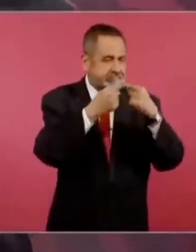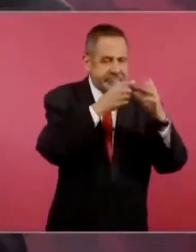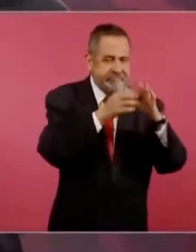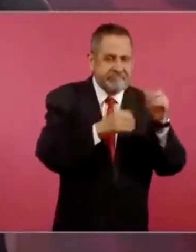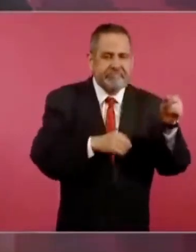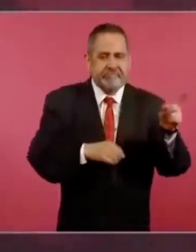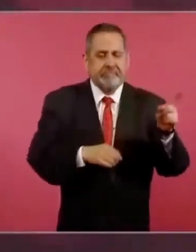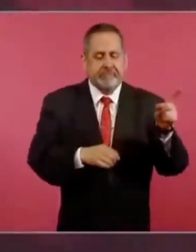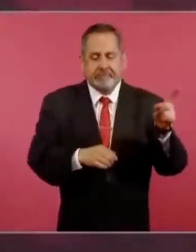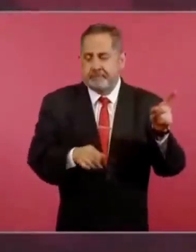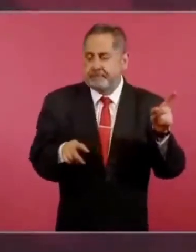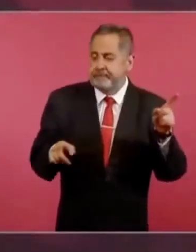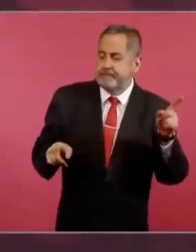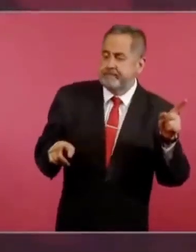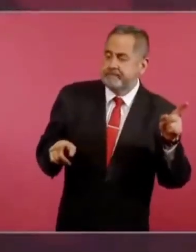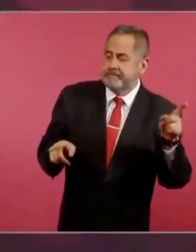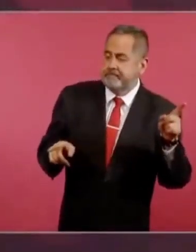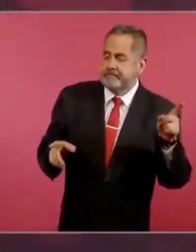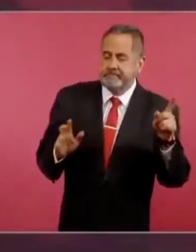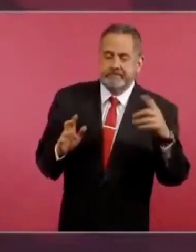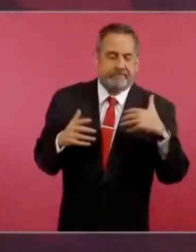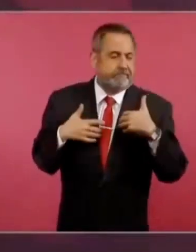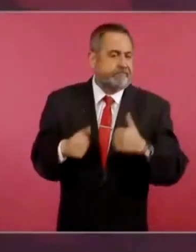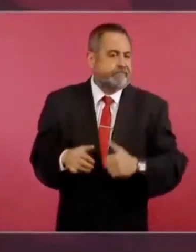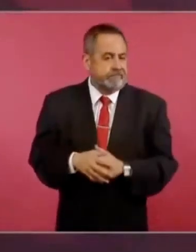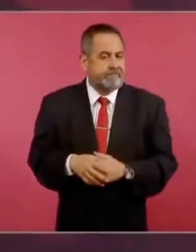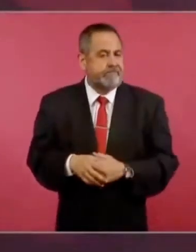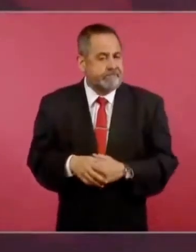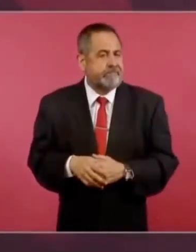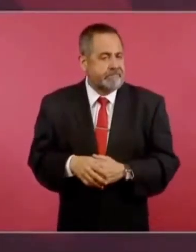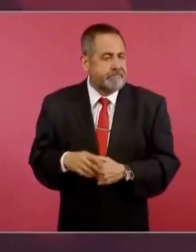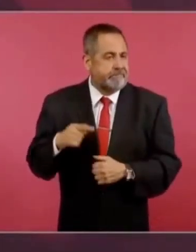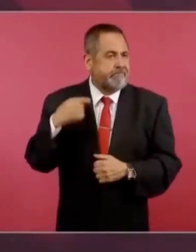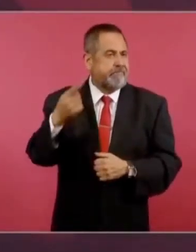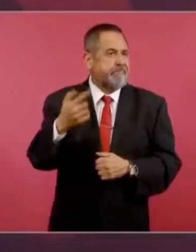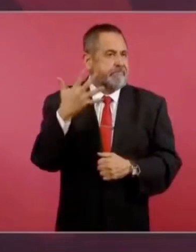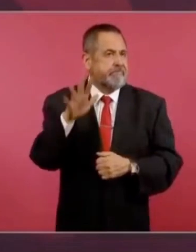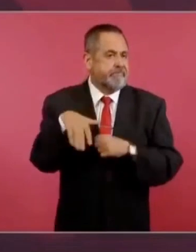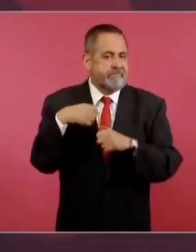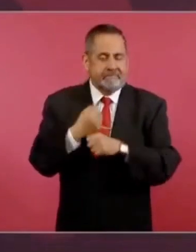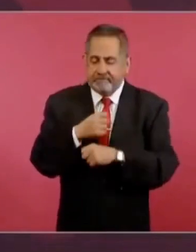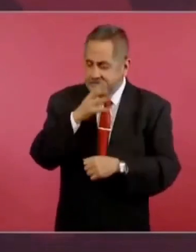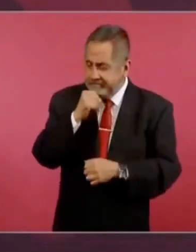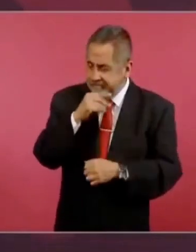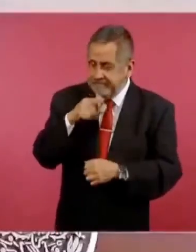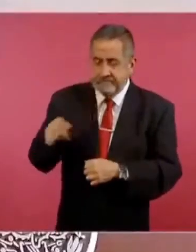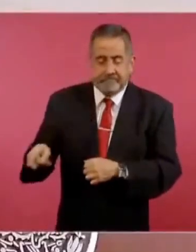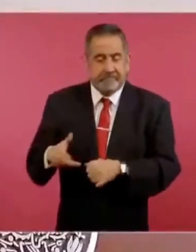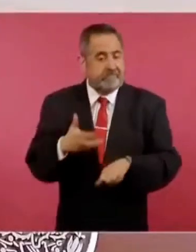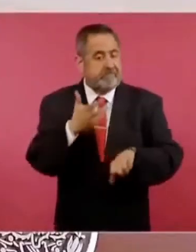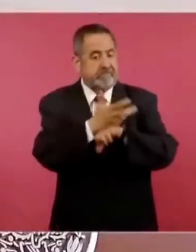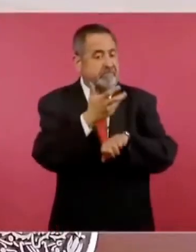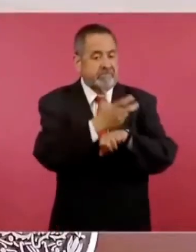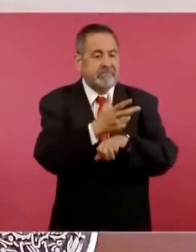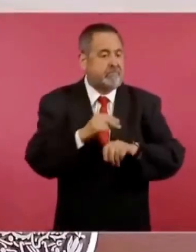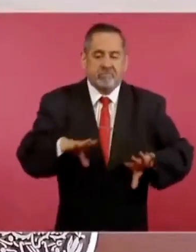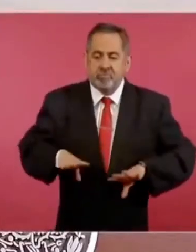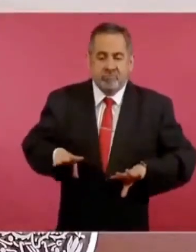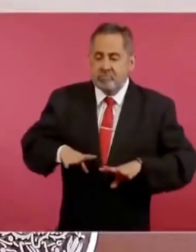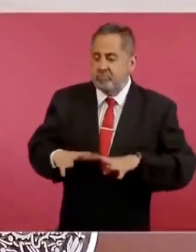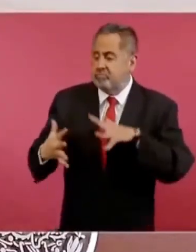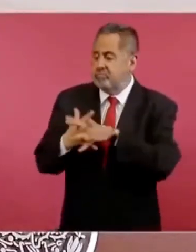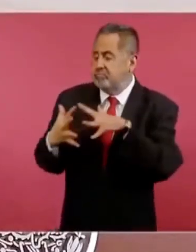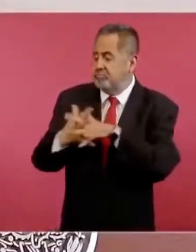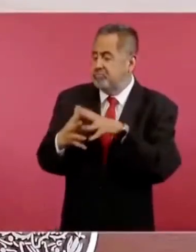estadounidenses entendieran más de 10 años después que a Estados Unidos no le convenía una guerra